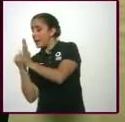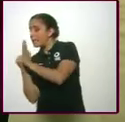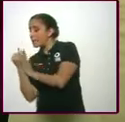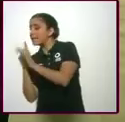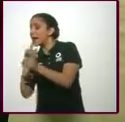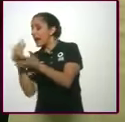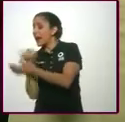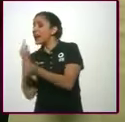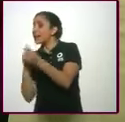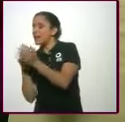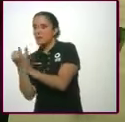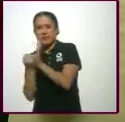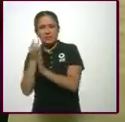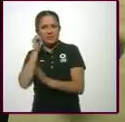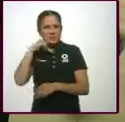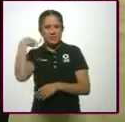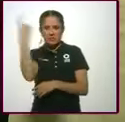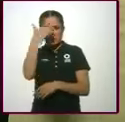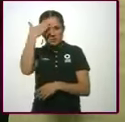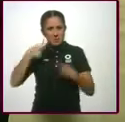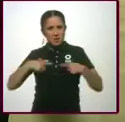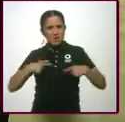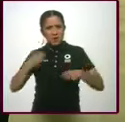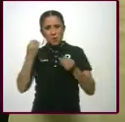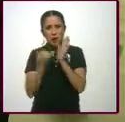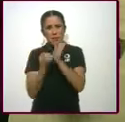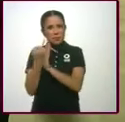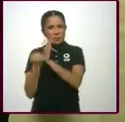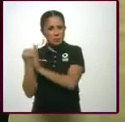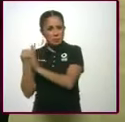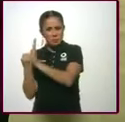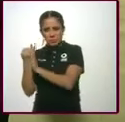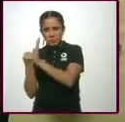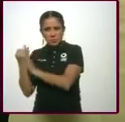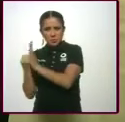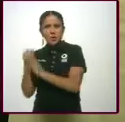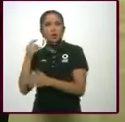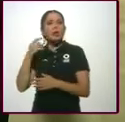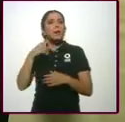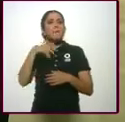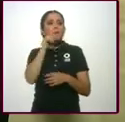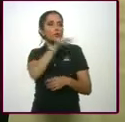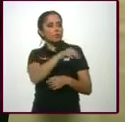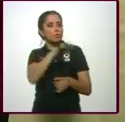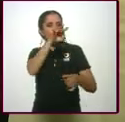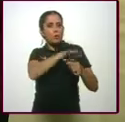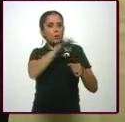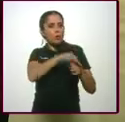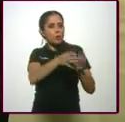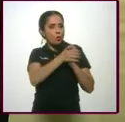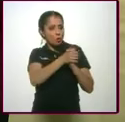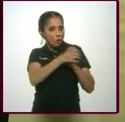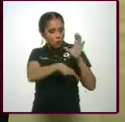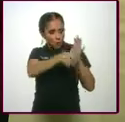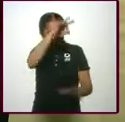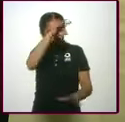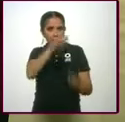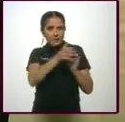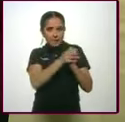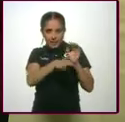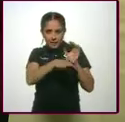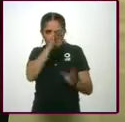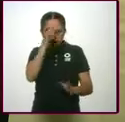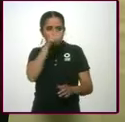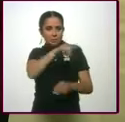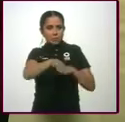enfrentar eso como un organismo público y entendiendo que debes de tener un sentido social detrás